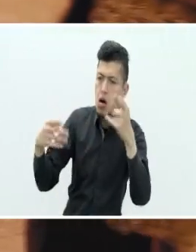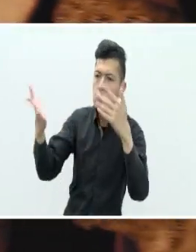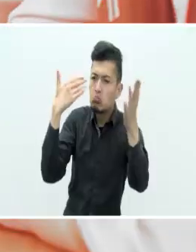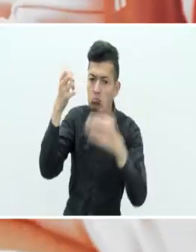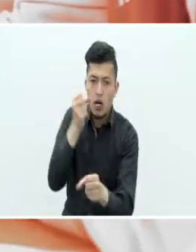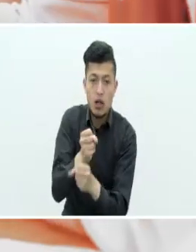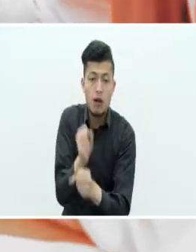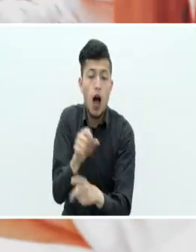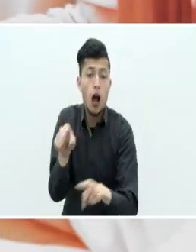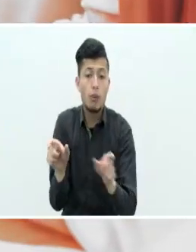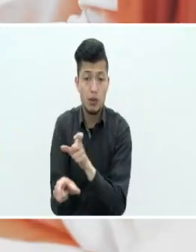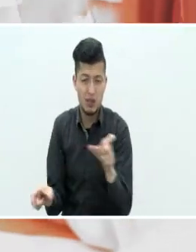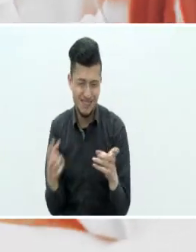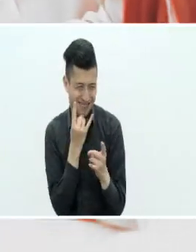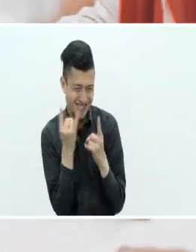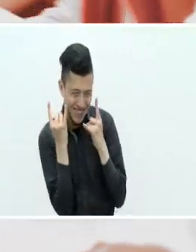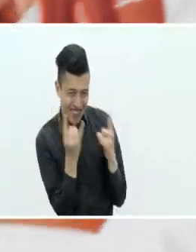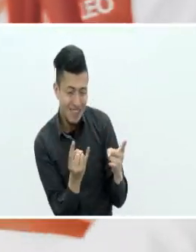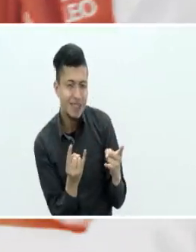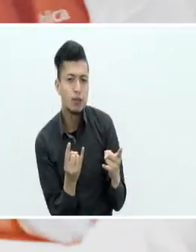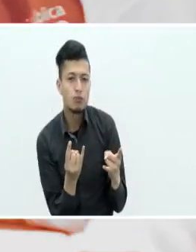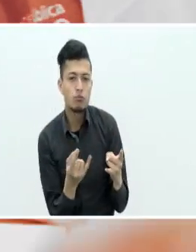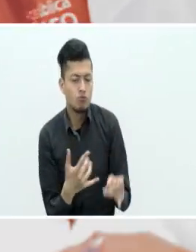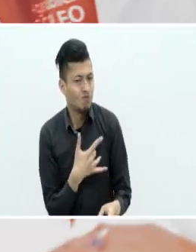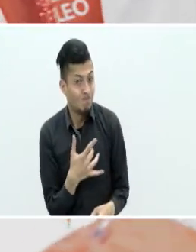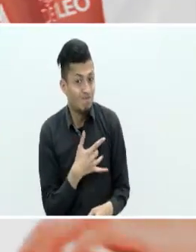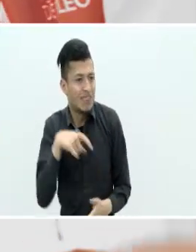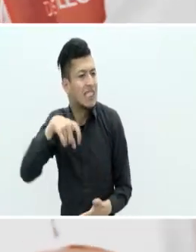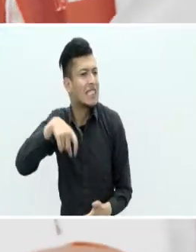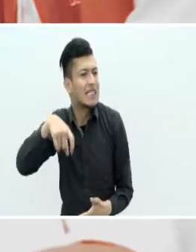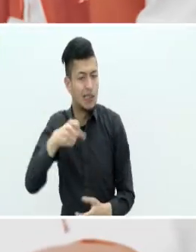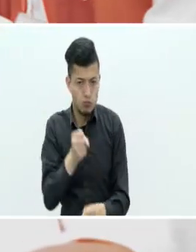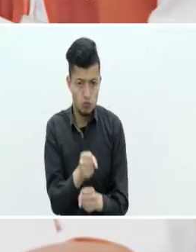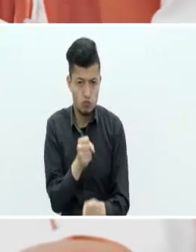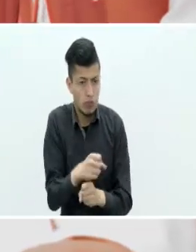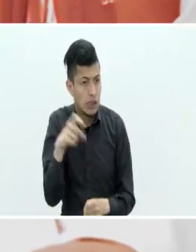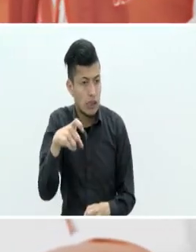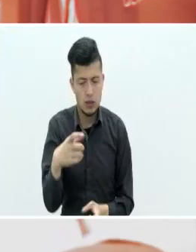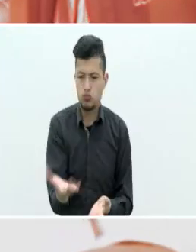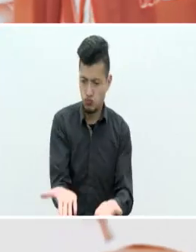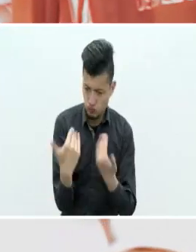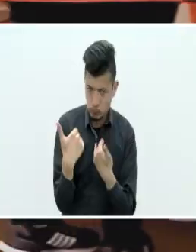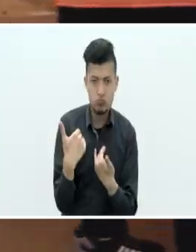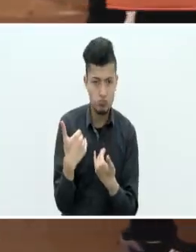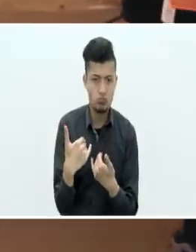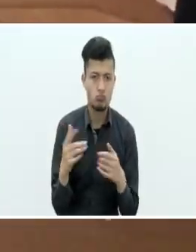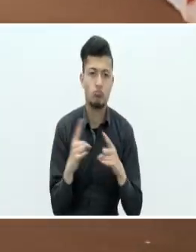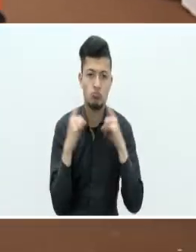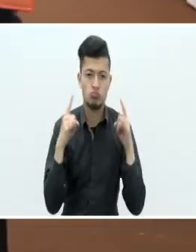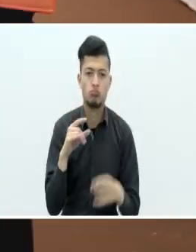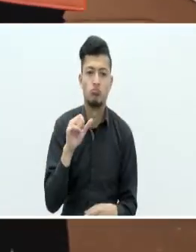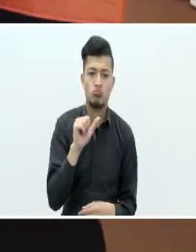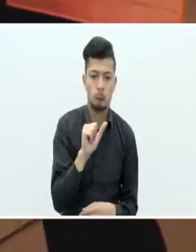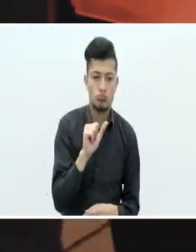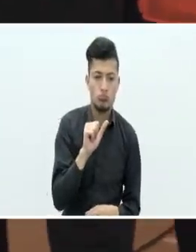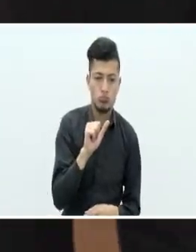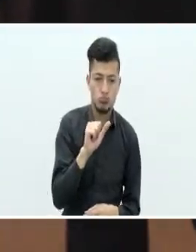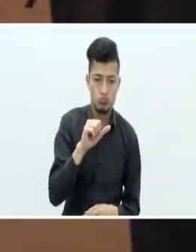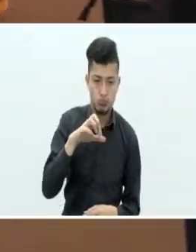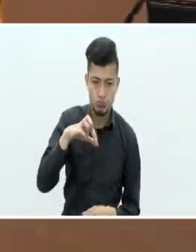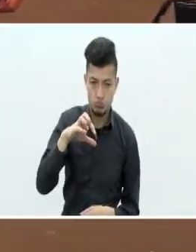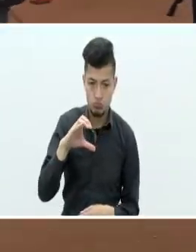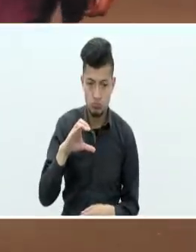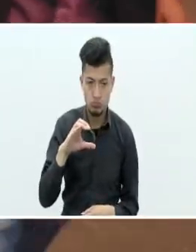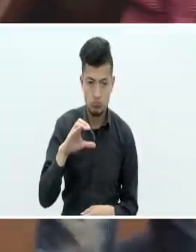interesados que continúen necesitando un empleo, pues que visiten ape.cena.edu.co,